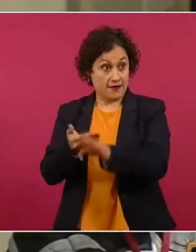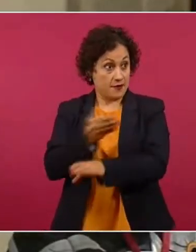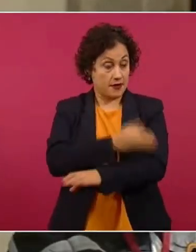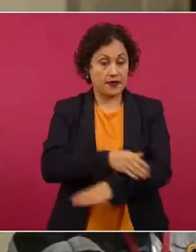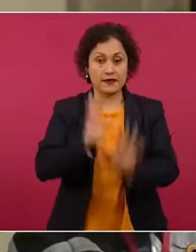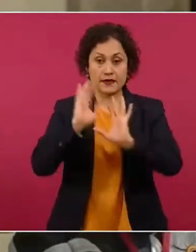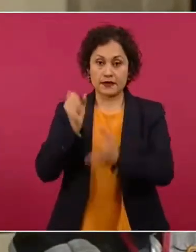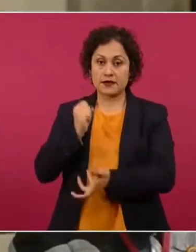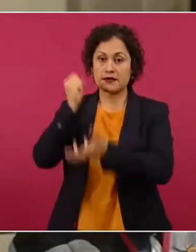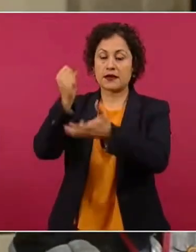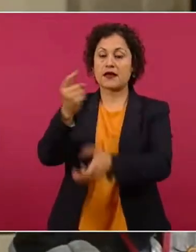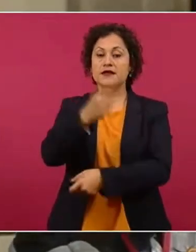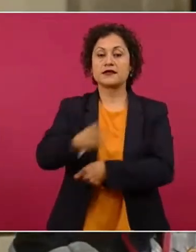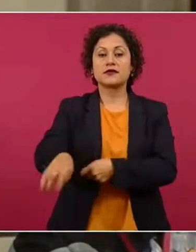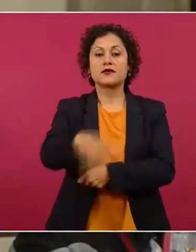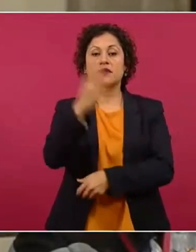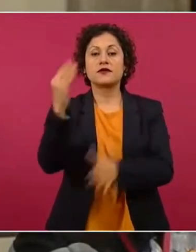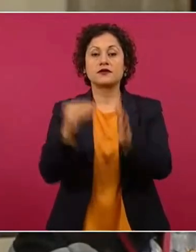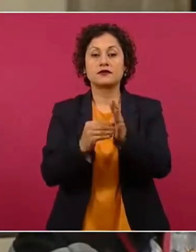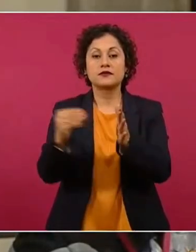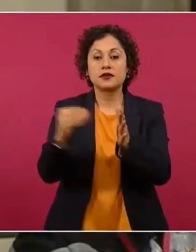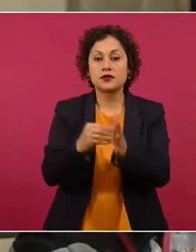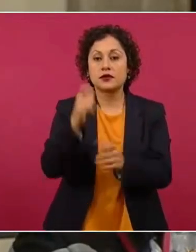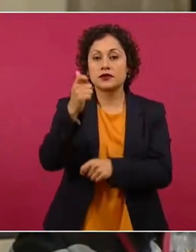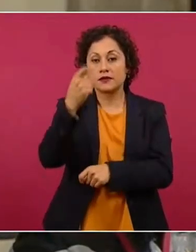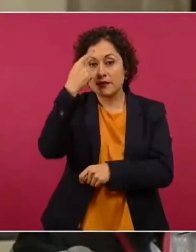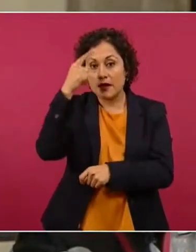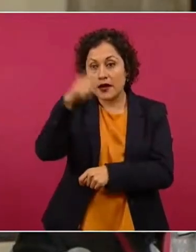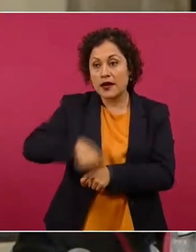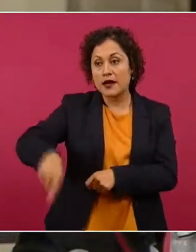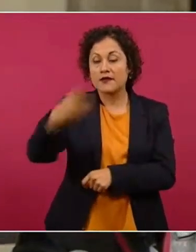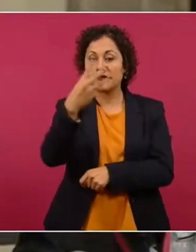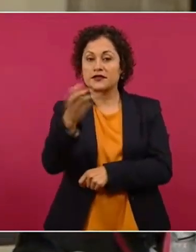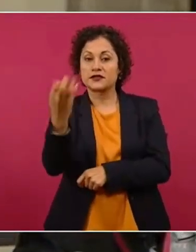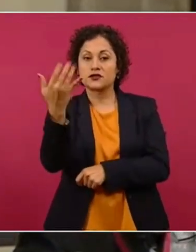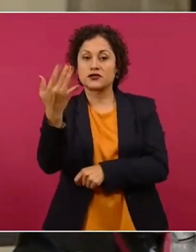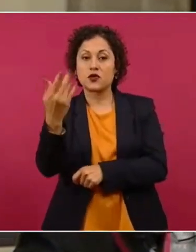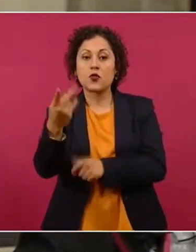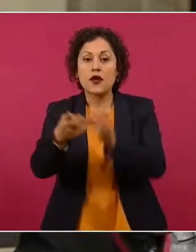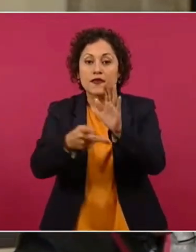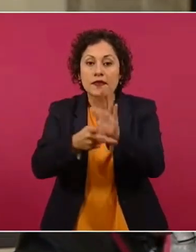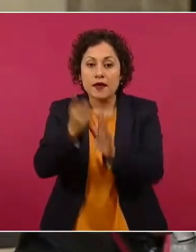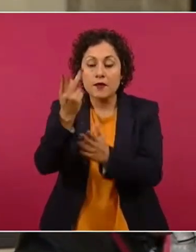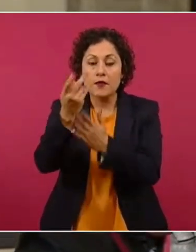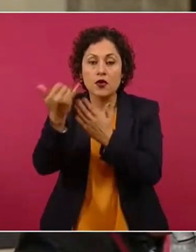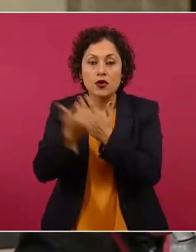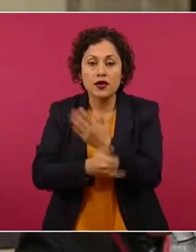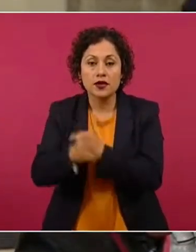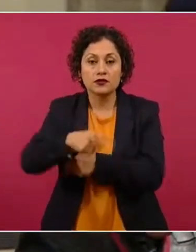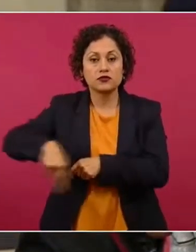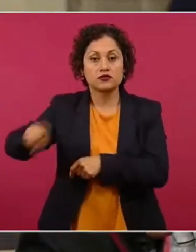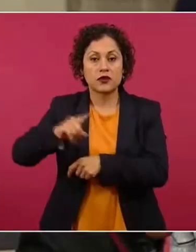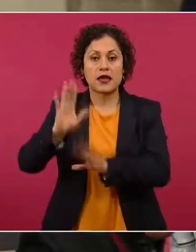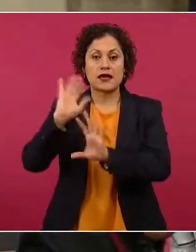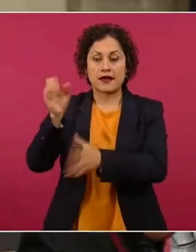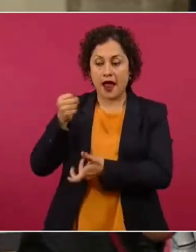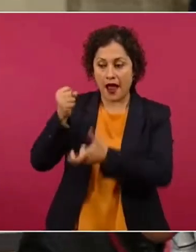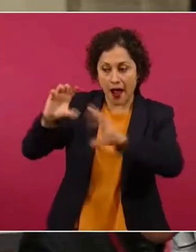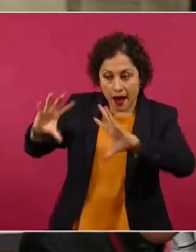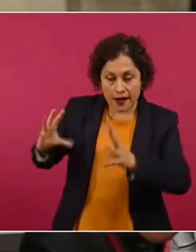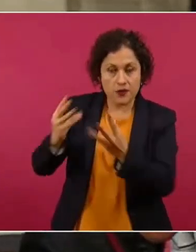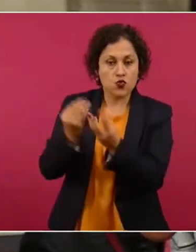114 millones de pesos para 350 proyectos de obra, ya se acumulan casi 250 millones de pesos entregados.